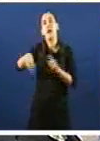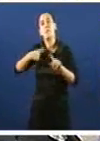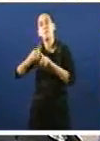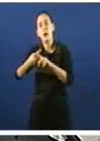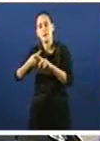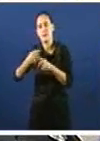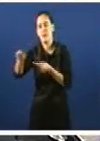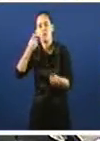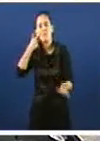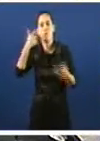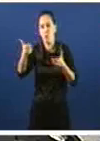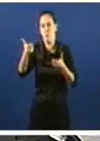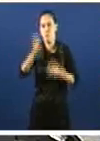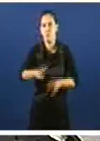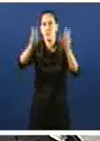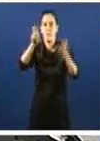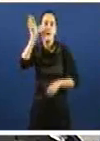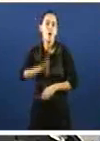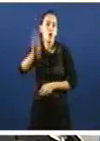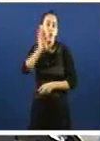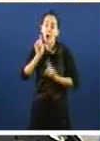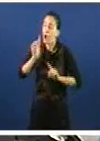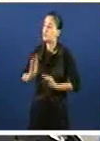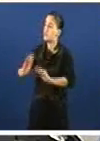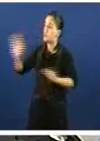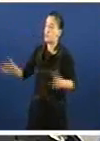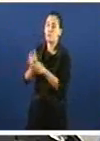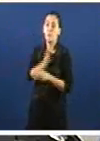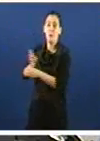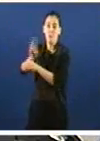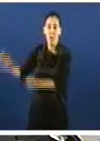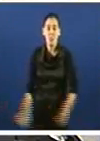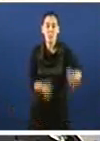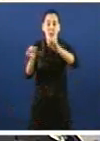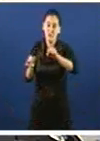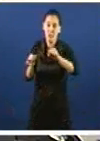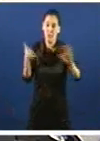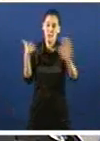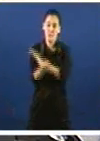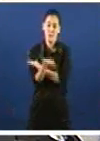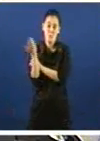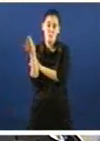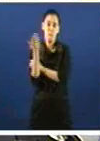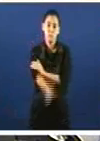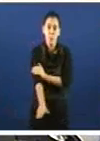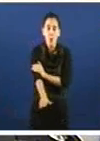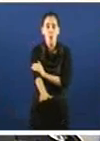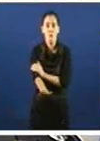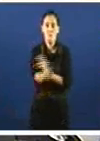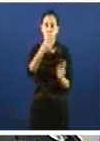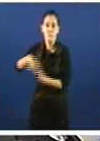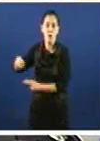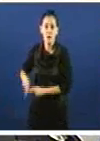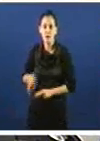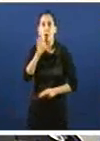outros ilegais da corrupción. Se o seu partido ampara ese binomio, fire de morte o nobre exercicio da política entendida